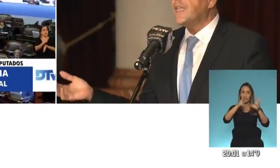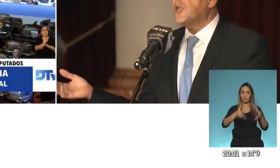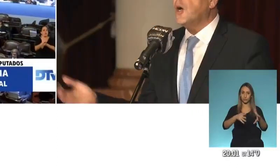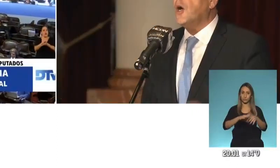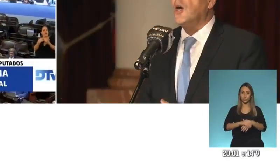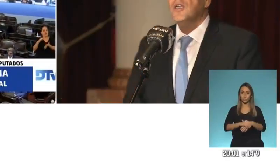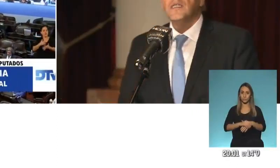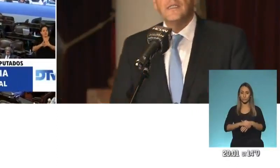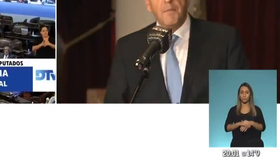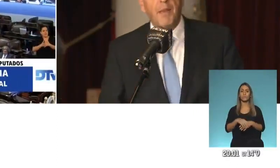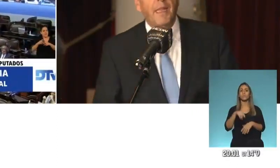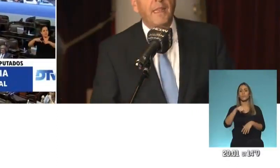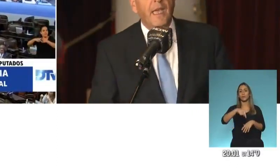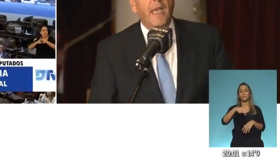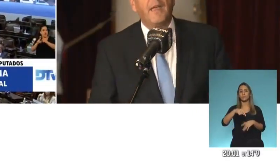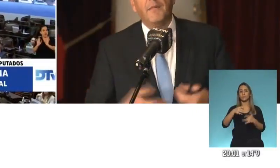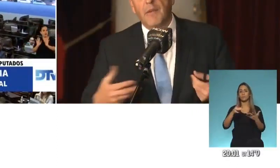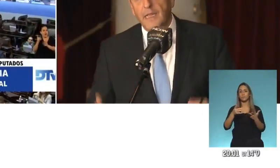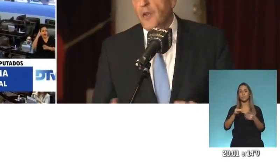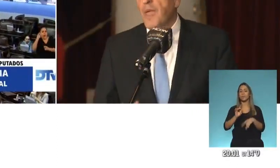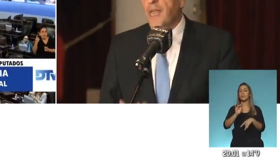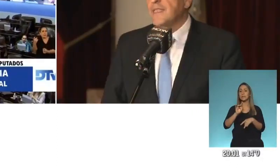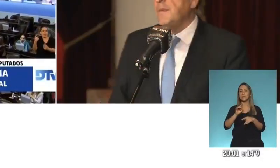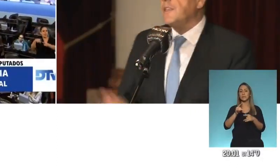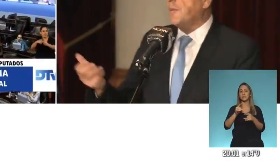Dicho esto, simplemente...